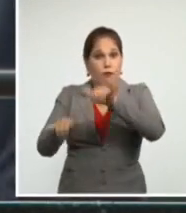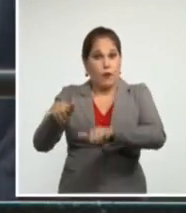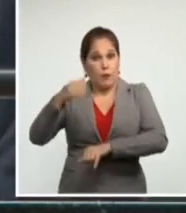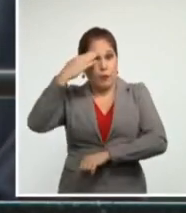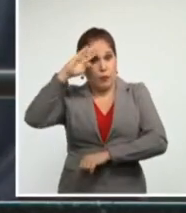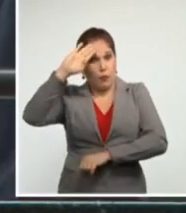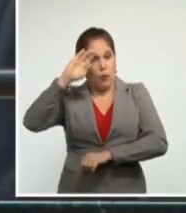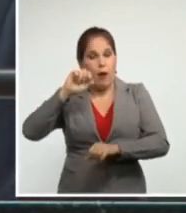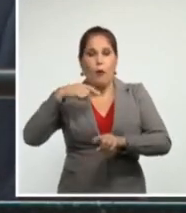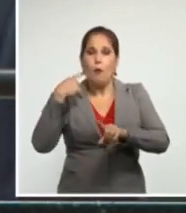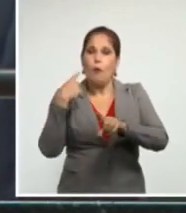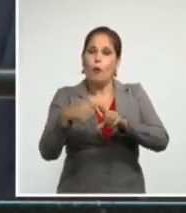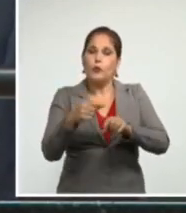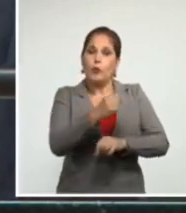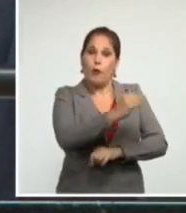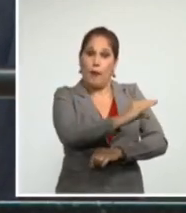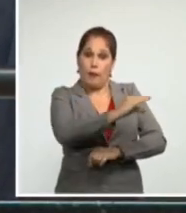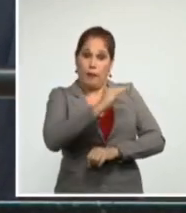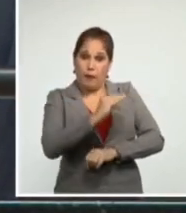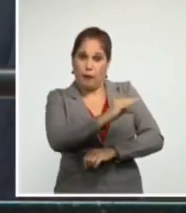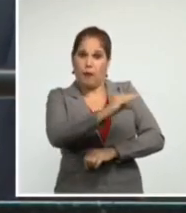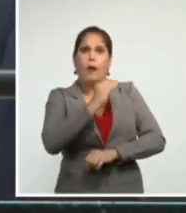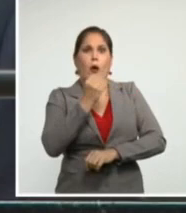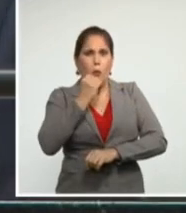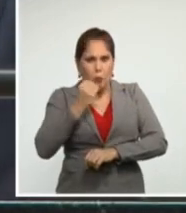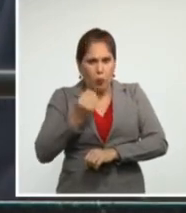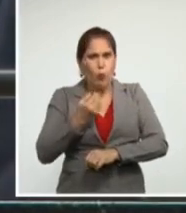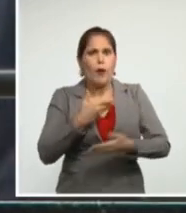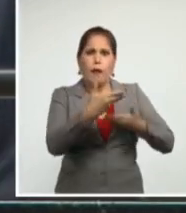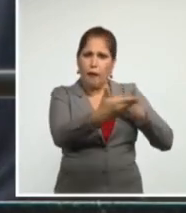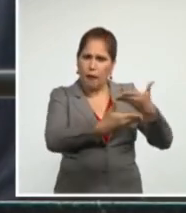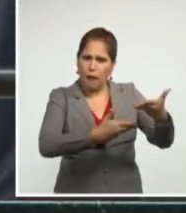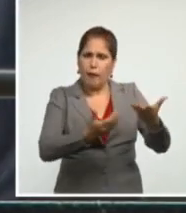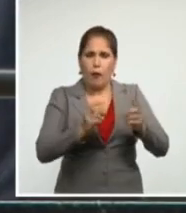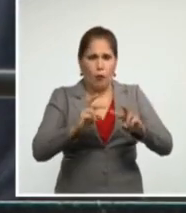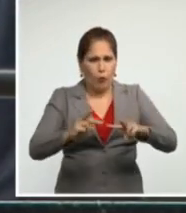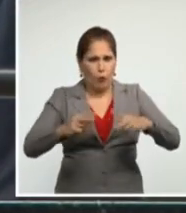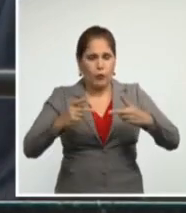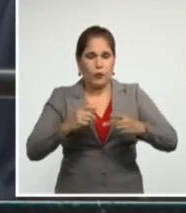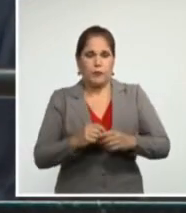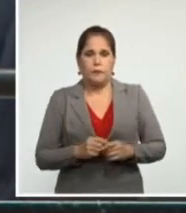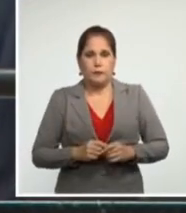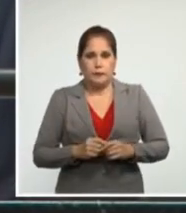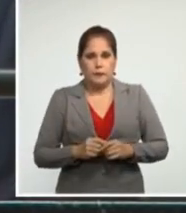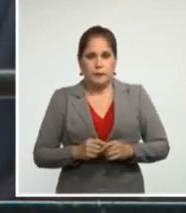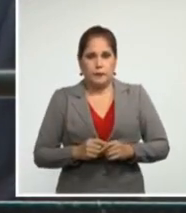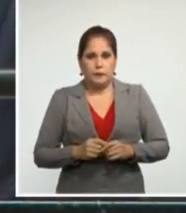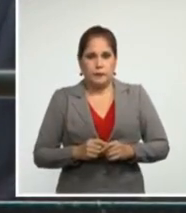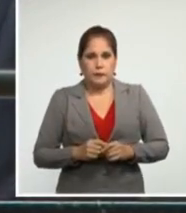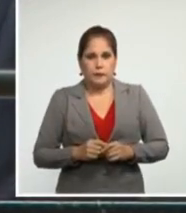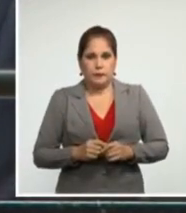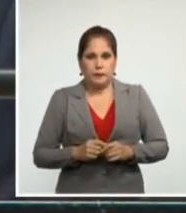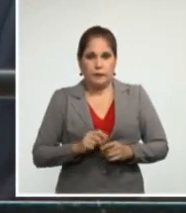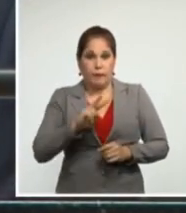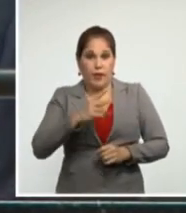cumplimiento de los acuerdos migratorios bilaterales, incluyendo los visados.